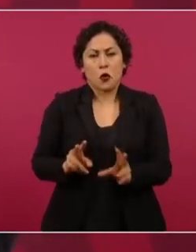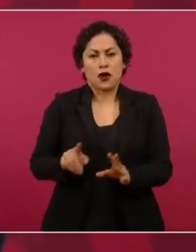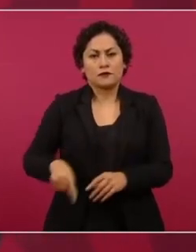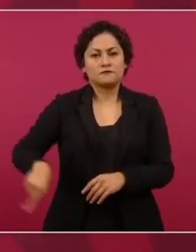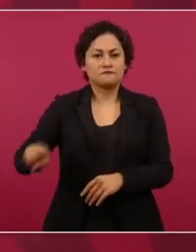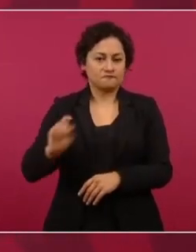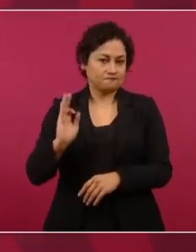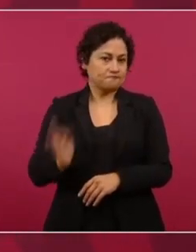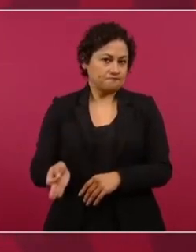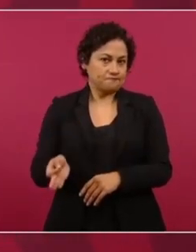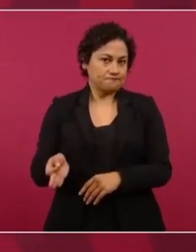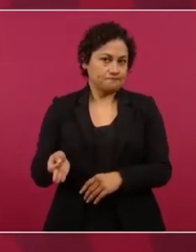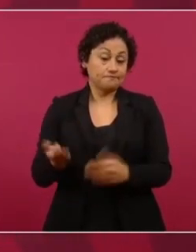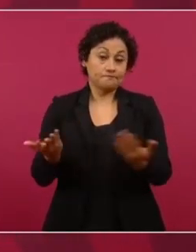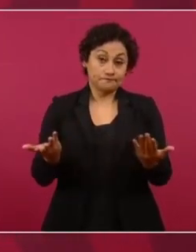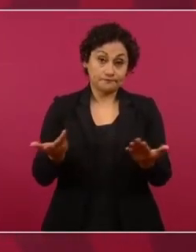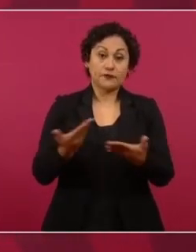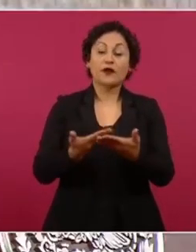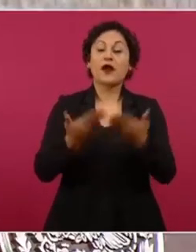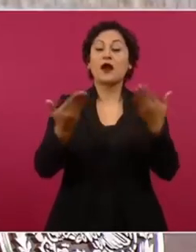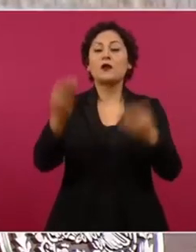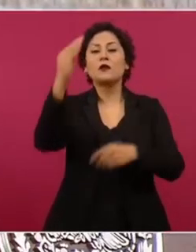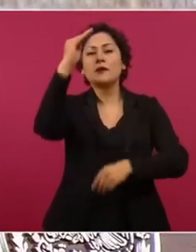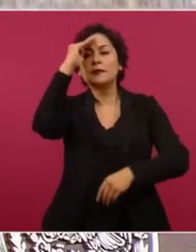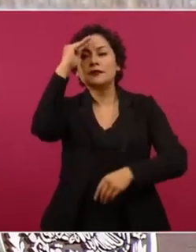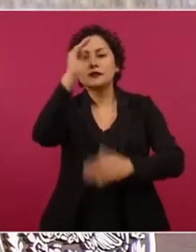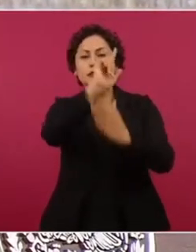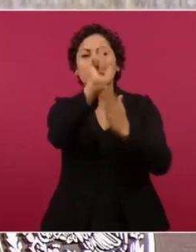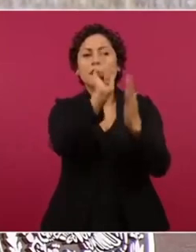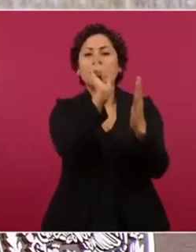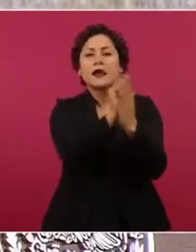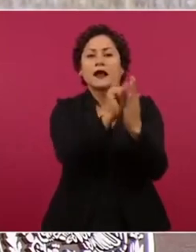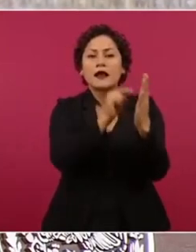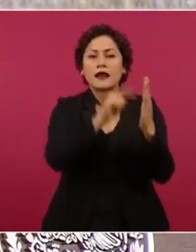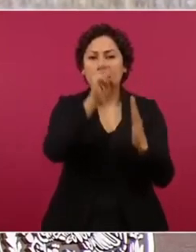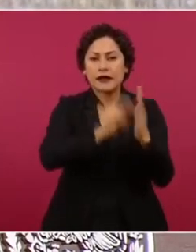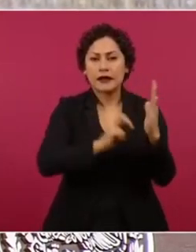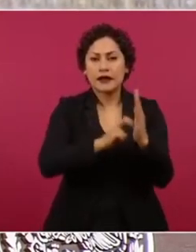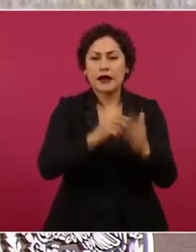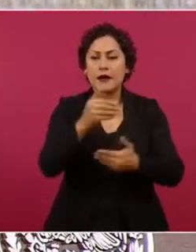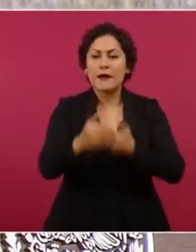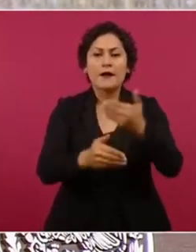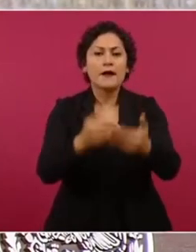que beneficios, aún parciales,